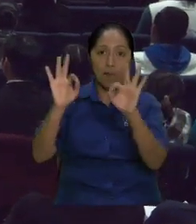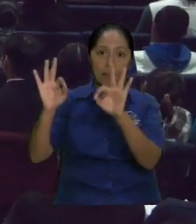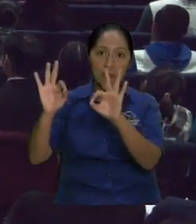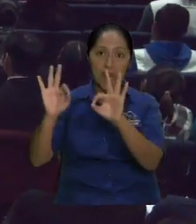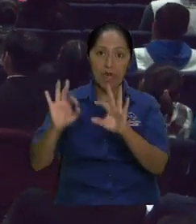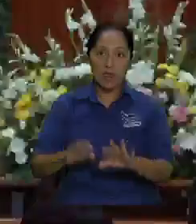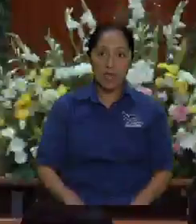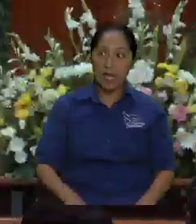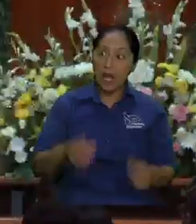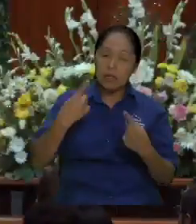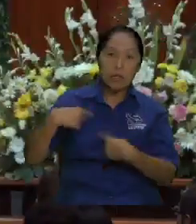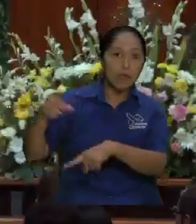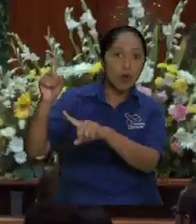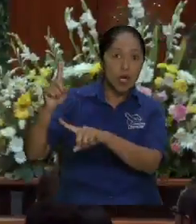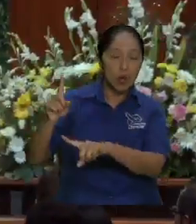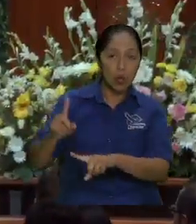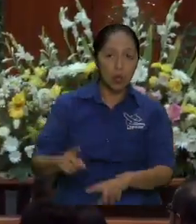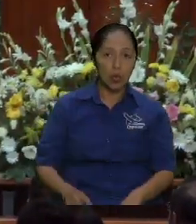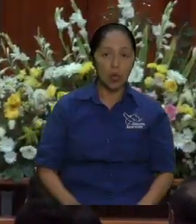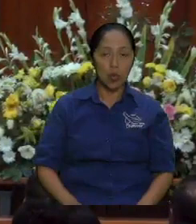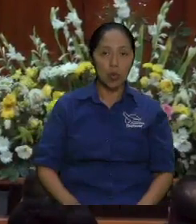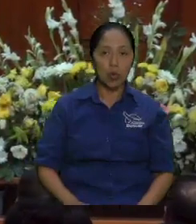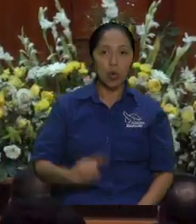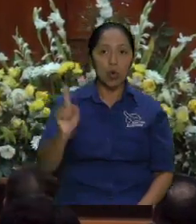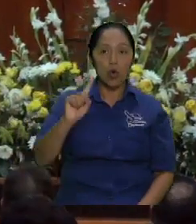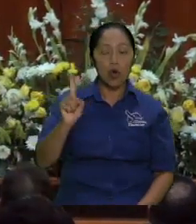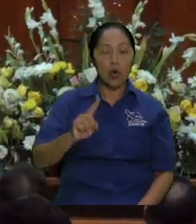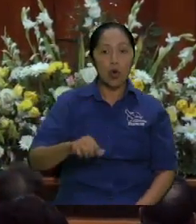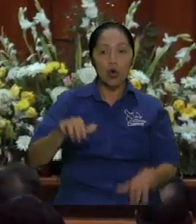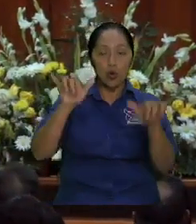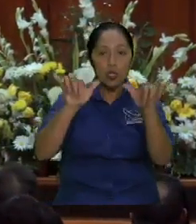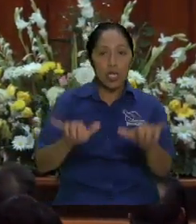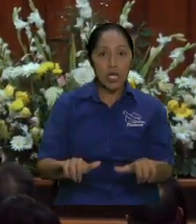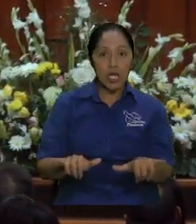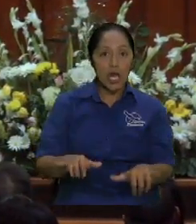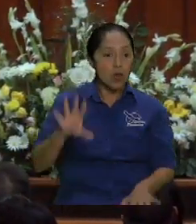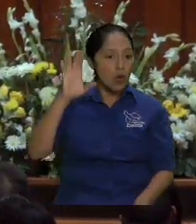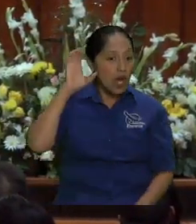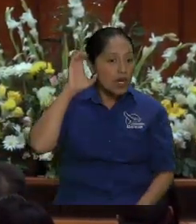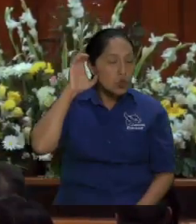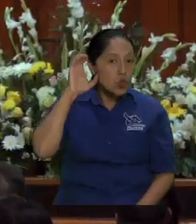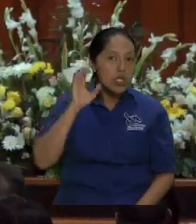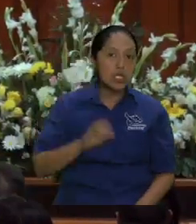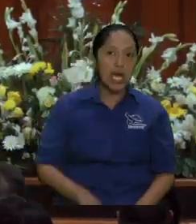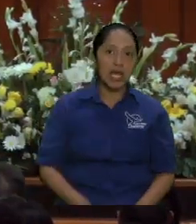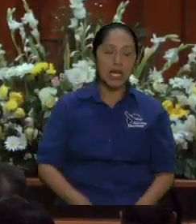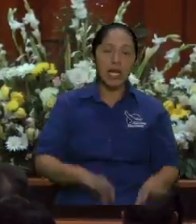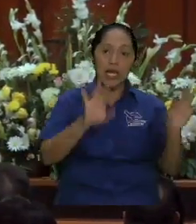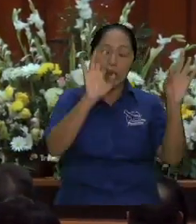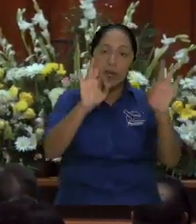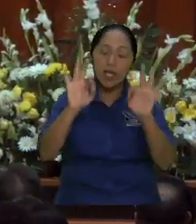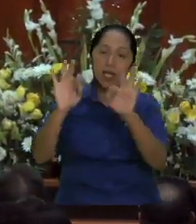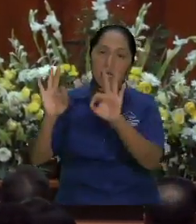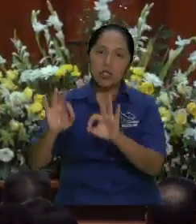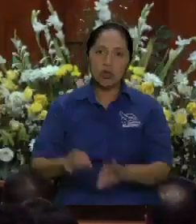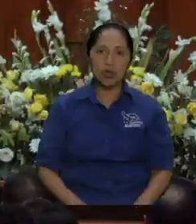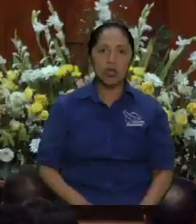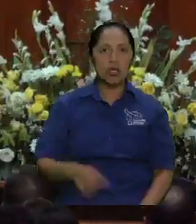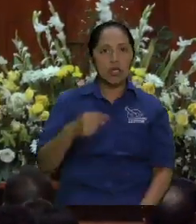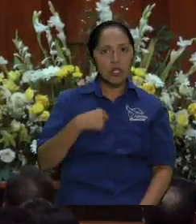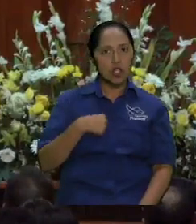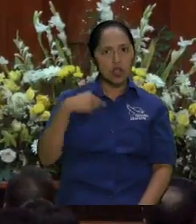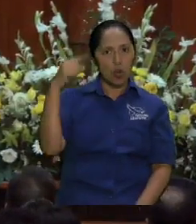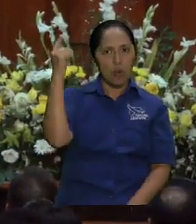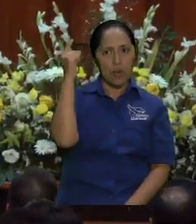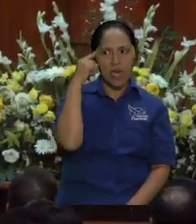que esos se levantaran y se fueran o que pasó pero yo lo que pensé fue entonces estos a que vinieron ahorita viene la palabra y no era calor porque yo fuera